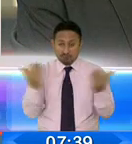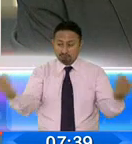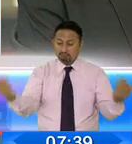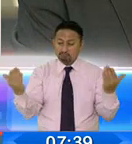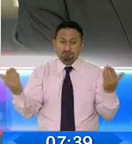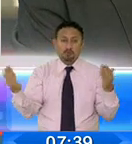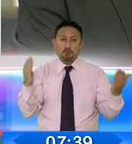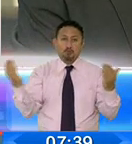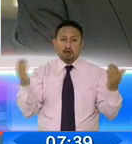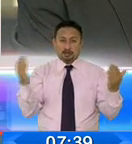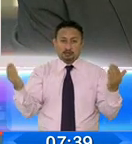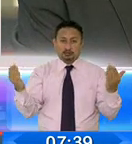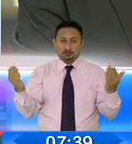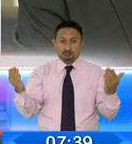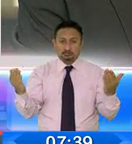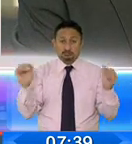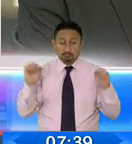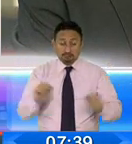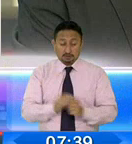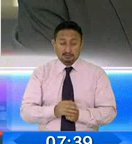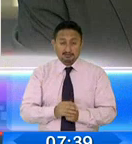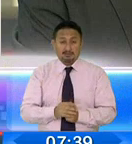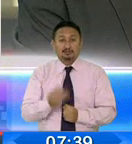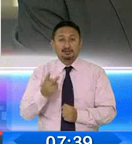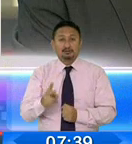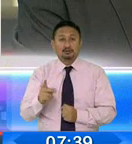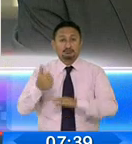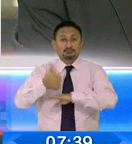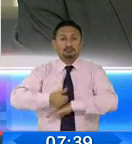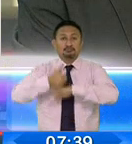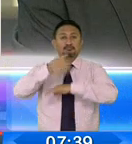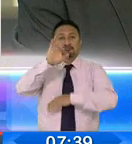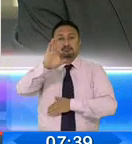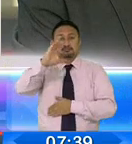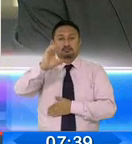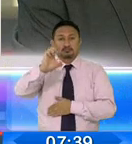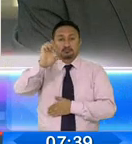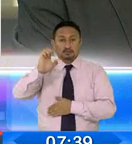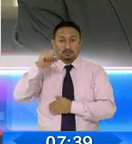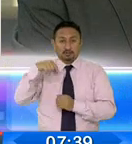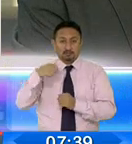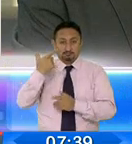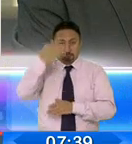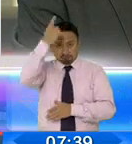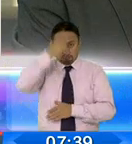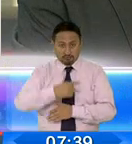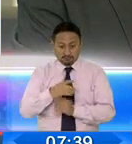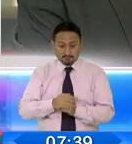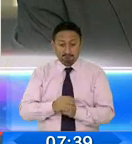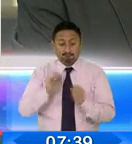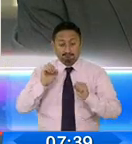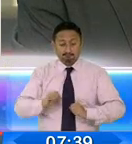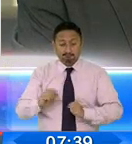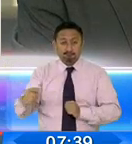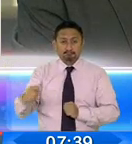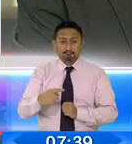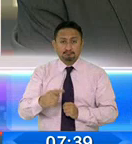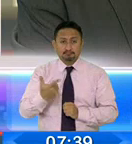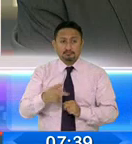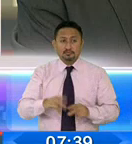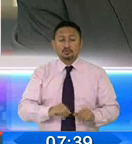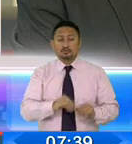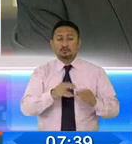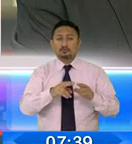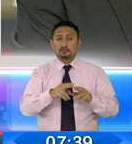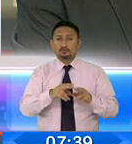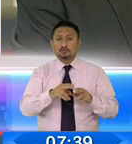Y también tiene la posibilidad del Tribunal Contencioso Electoral de disponer que se le permita hacer una auditoría